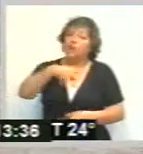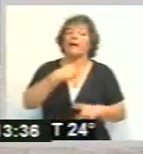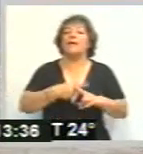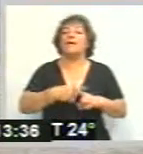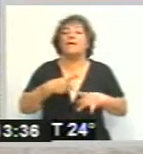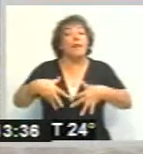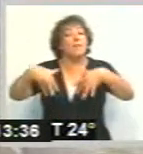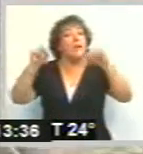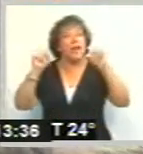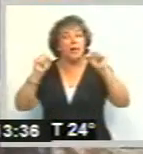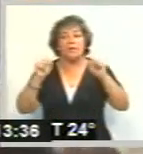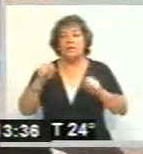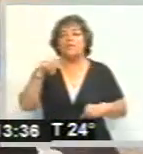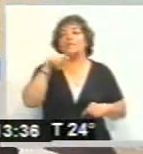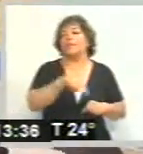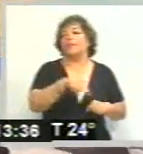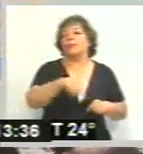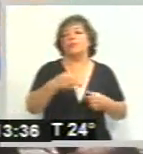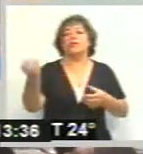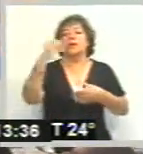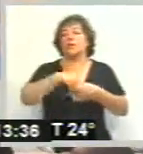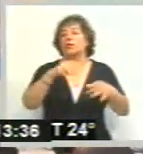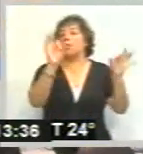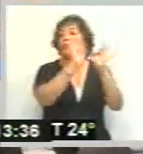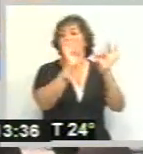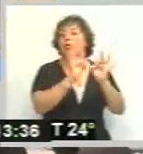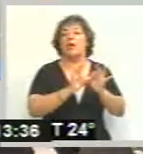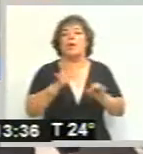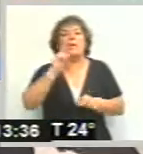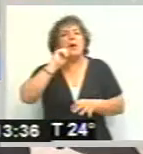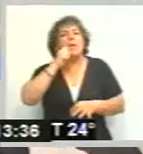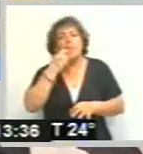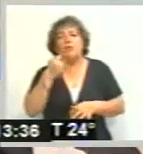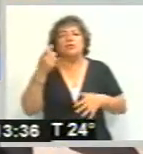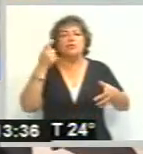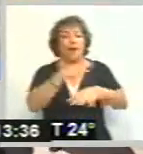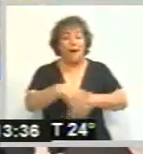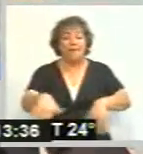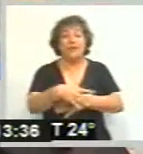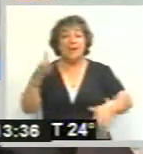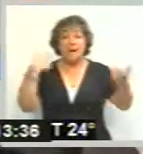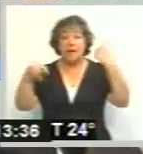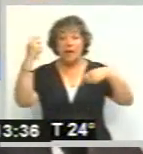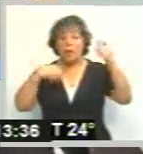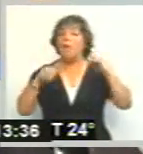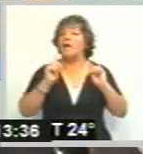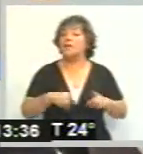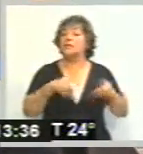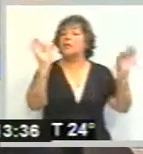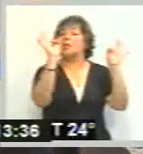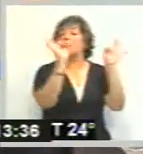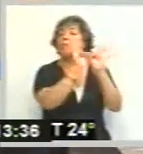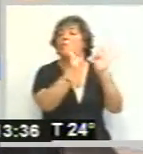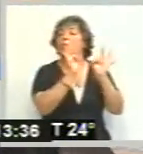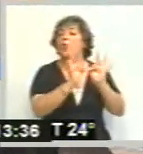y Virgen del Milagro. Esto está en lo que es el programa de embellecimiento de la Avenida Paraguay y también en lo que es el programa de